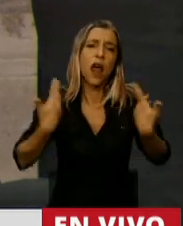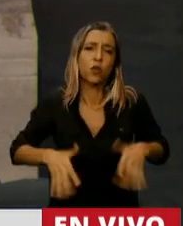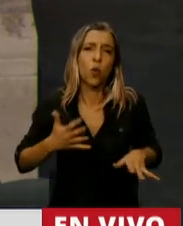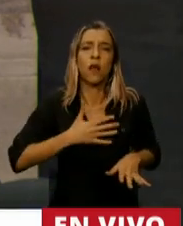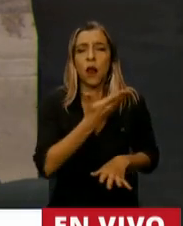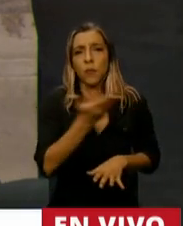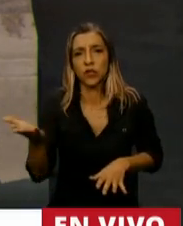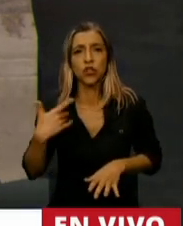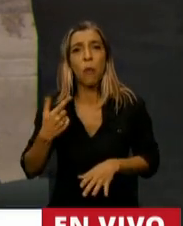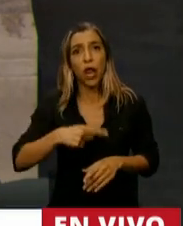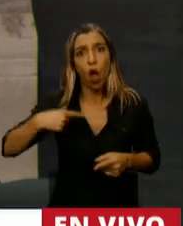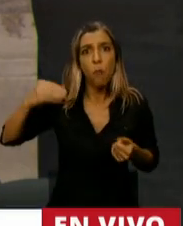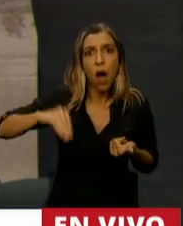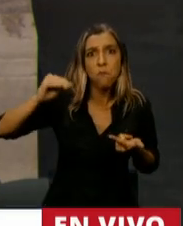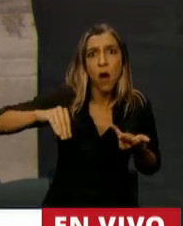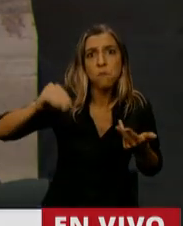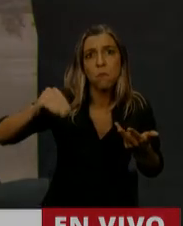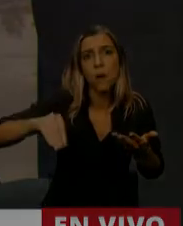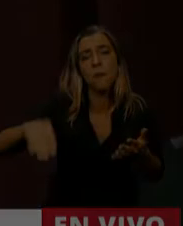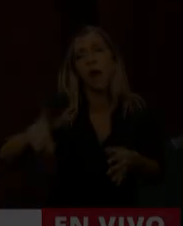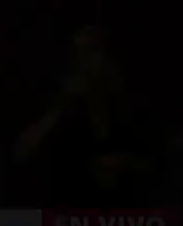gracias. Gracias, diputada.